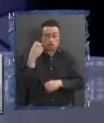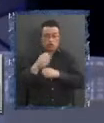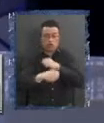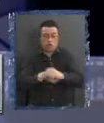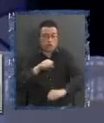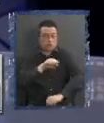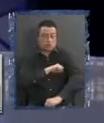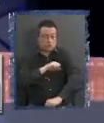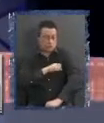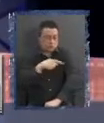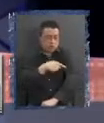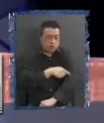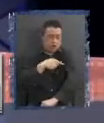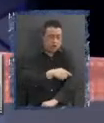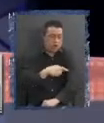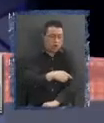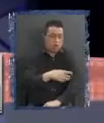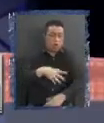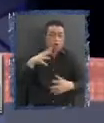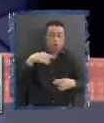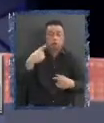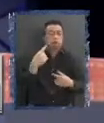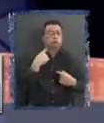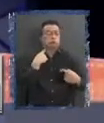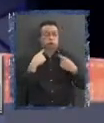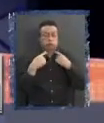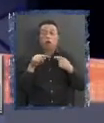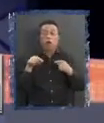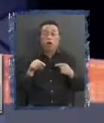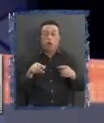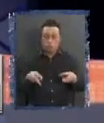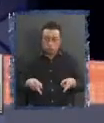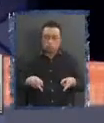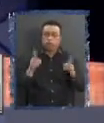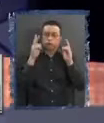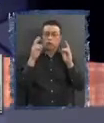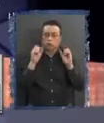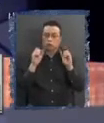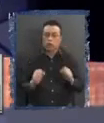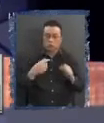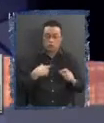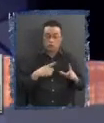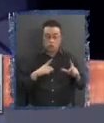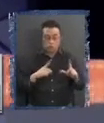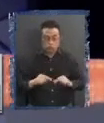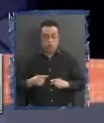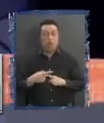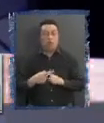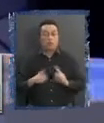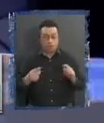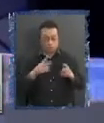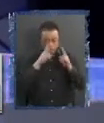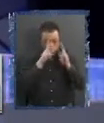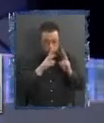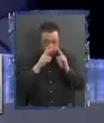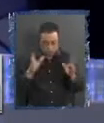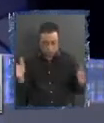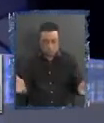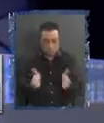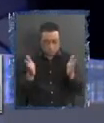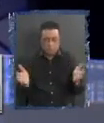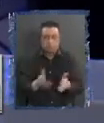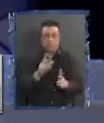aplastado en las regiones, siento que al menos tenemos que tener la posibilidad de darnos un respiro, un aire y un mayor impulso al desarrollo regional